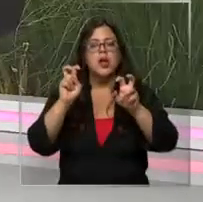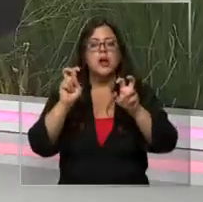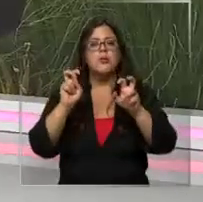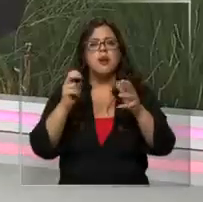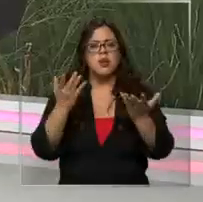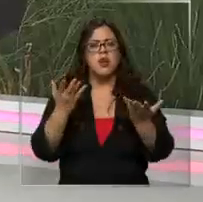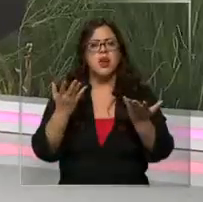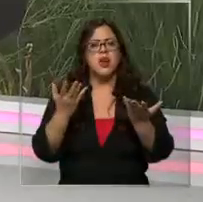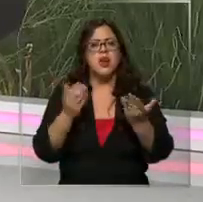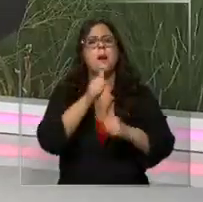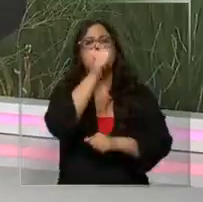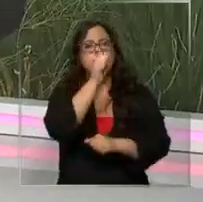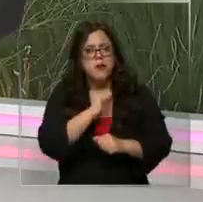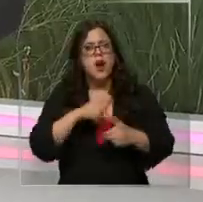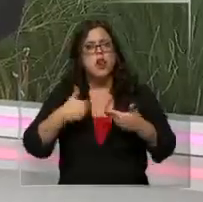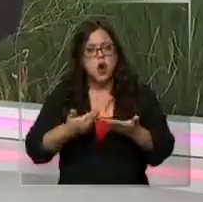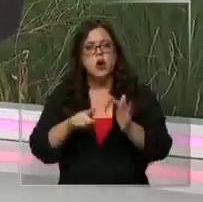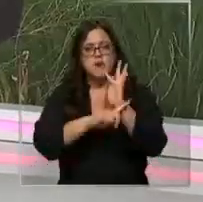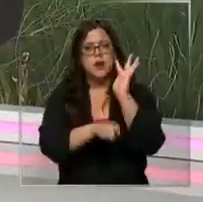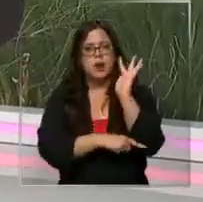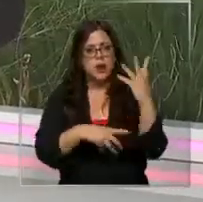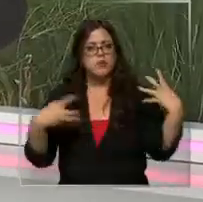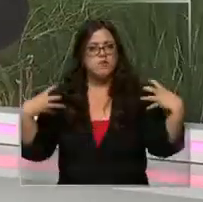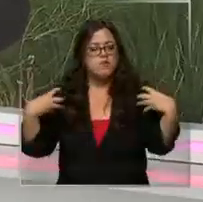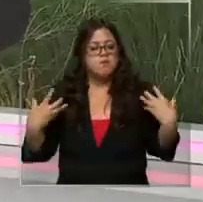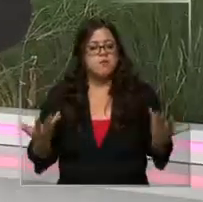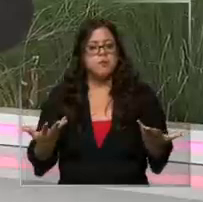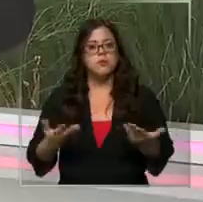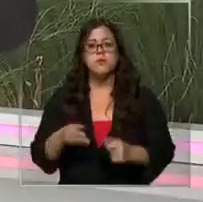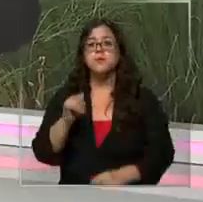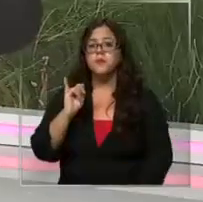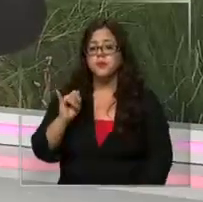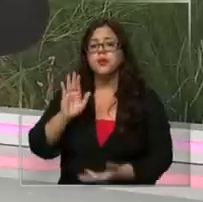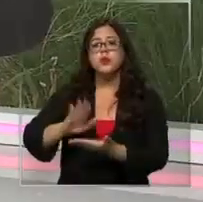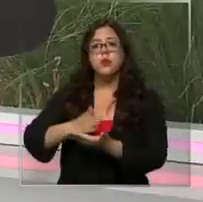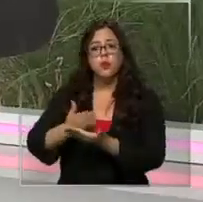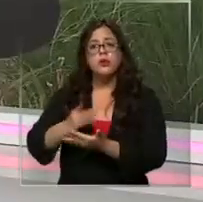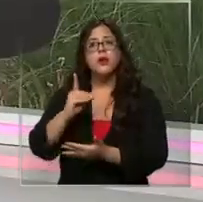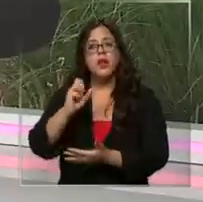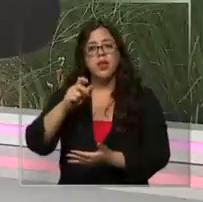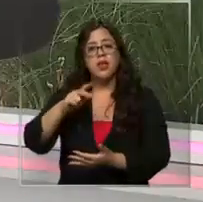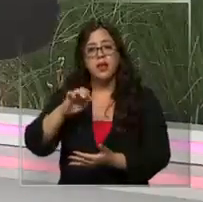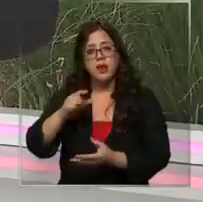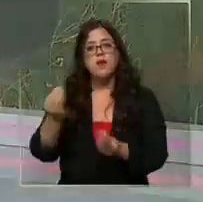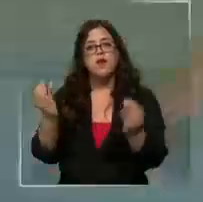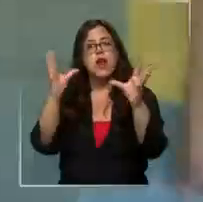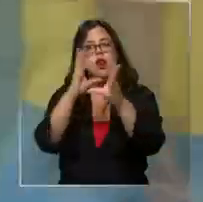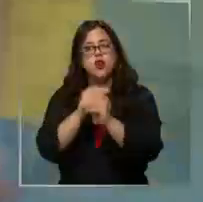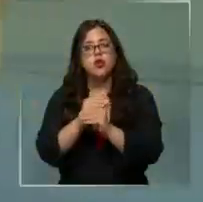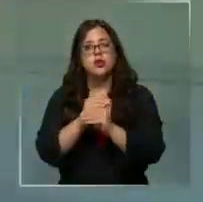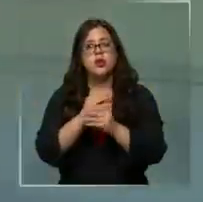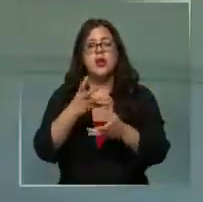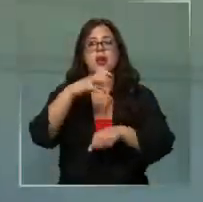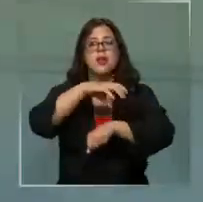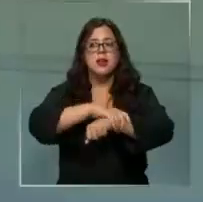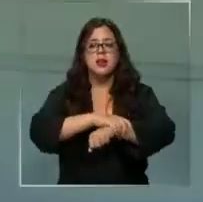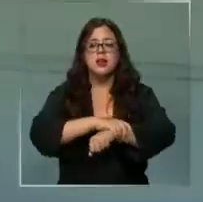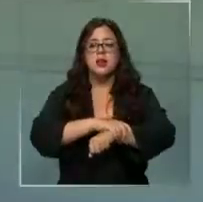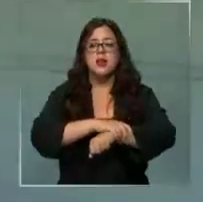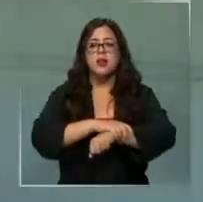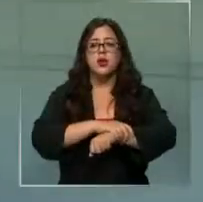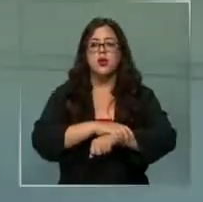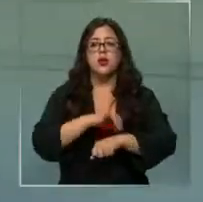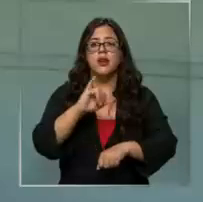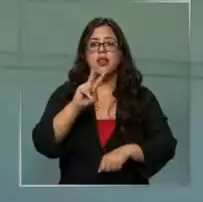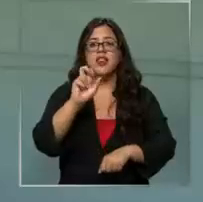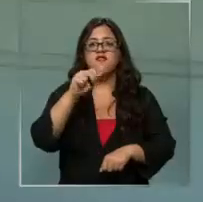caso con bastante reserva hasta ahora por parte de la Fiscalía? Exactamente. ¿Cómo estás, Daniel? Muy buenas noches. Se encuentra detenido a esta hora